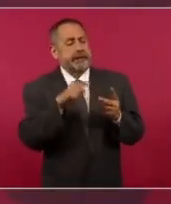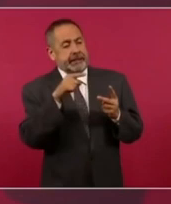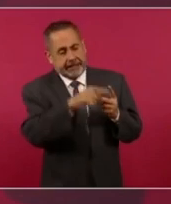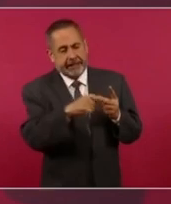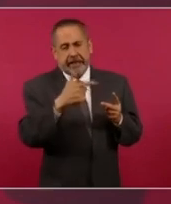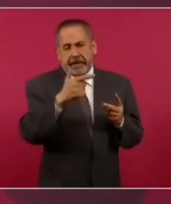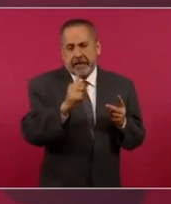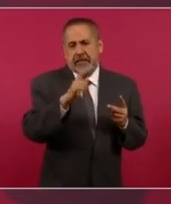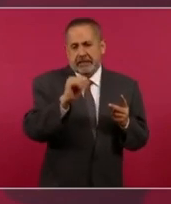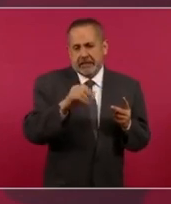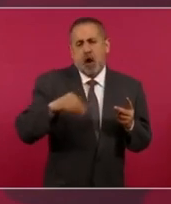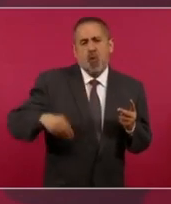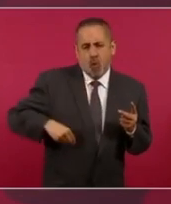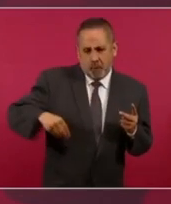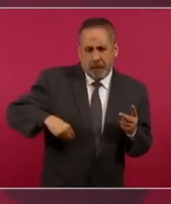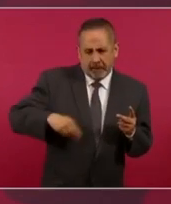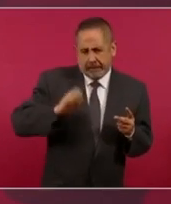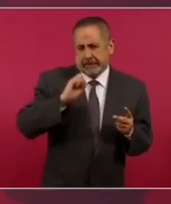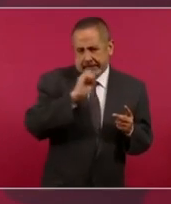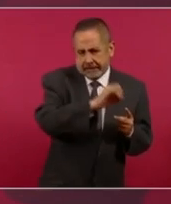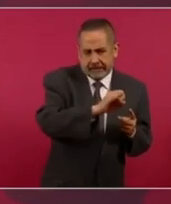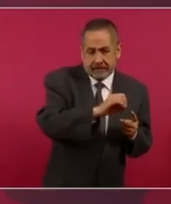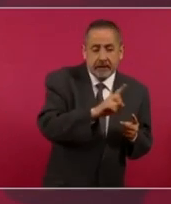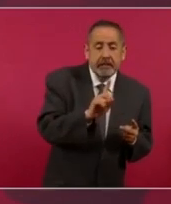García Luna responsable, culpable,